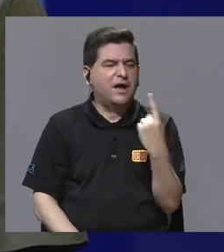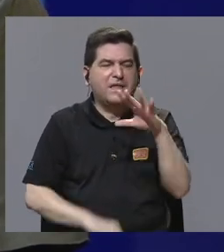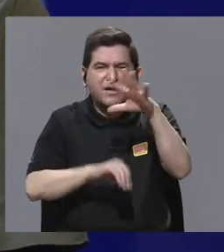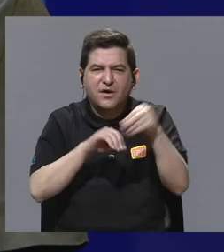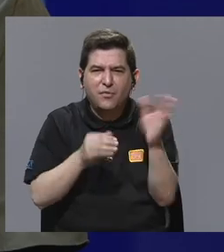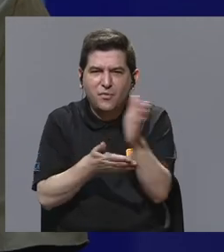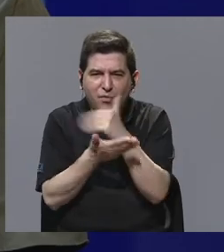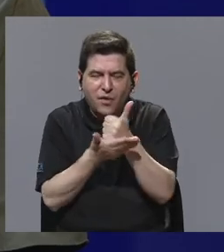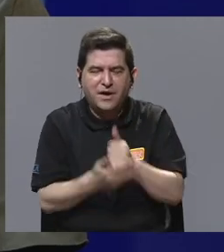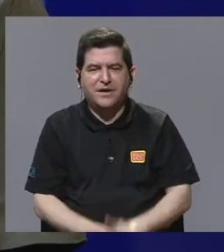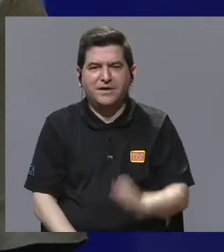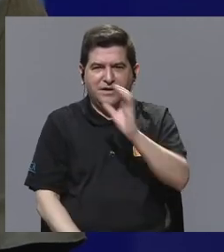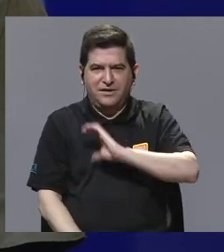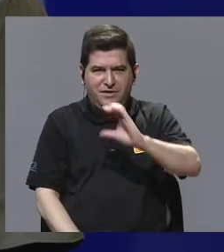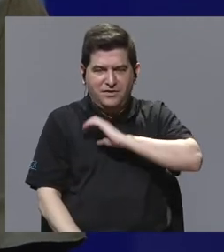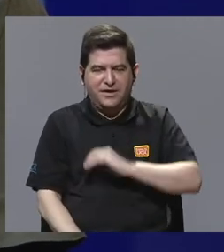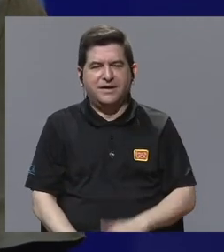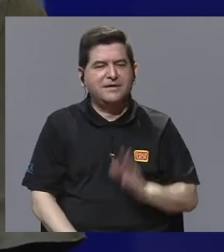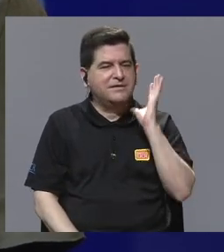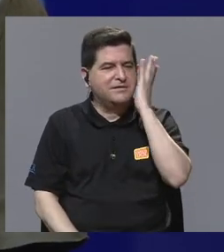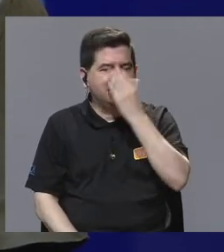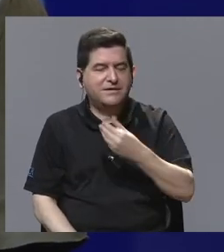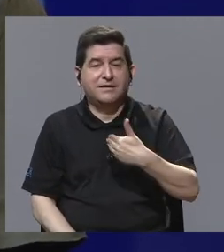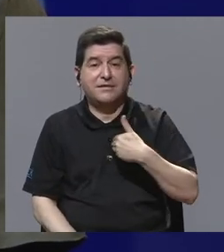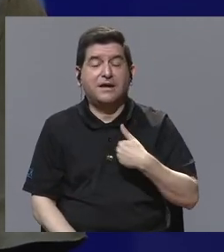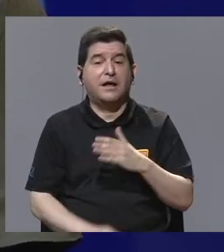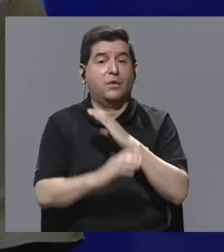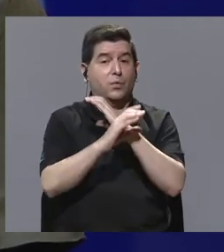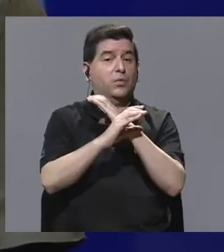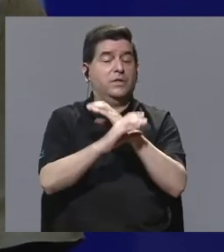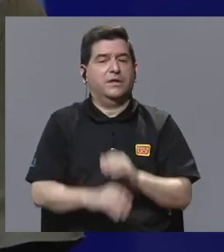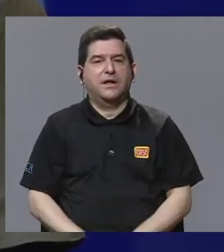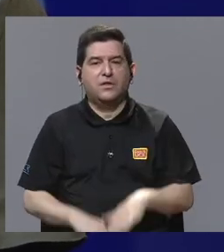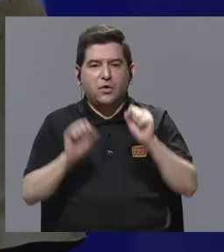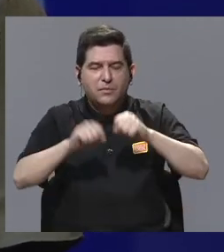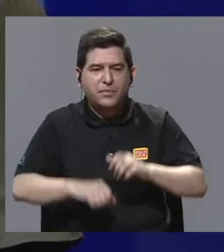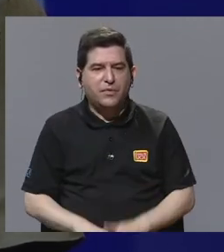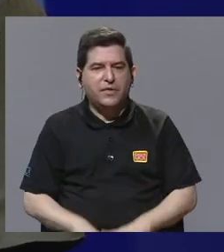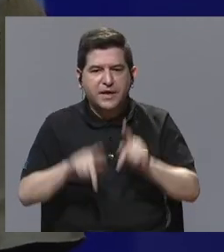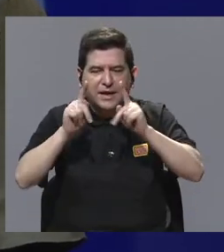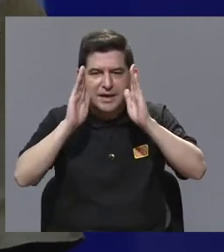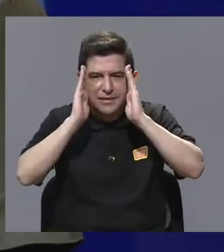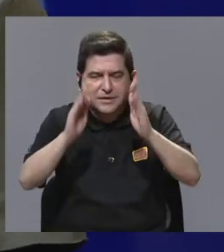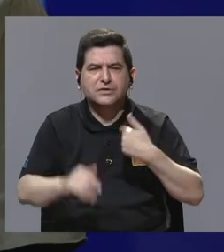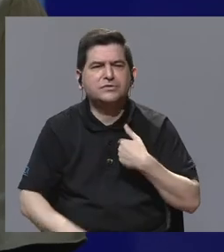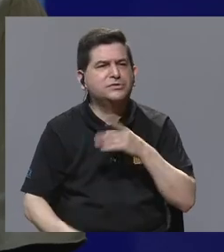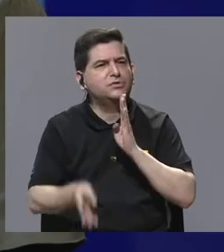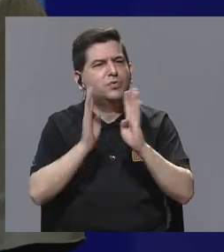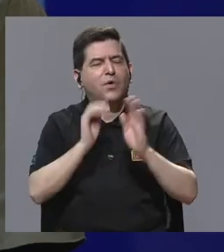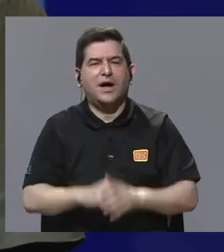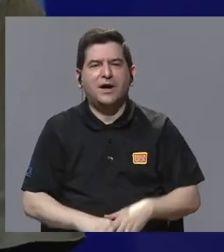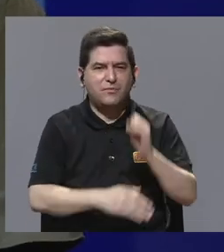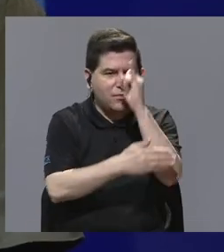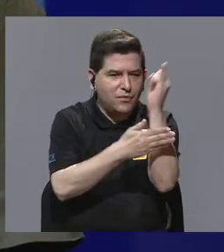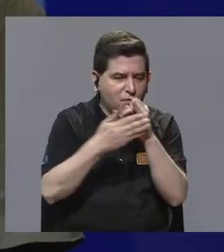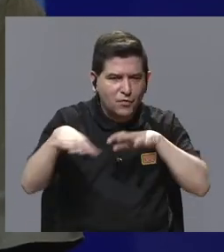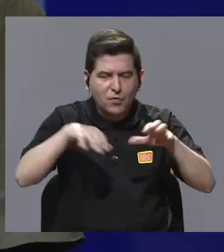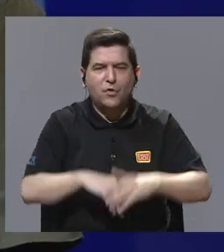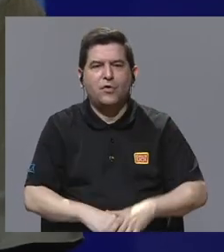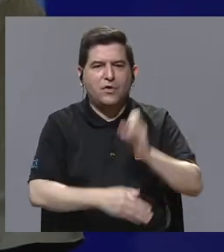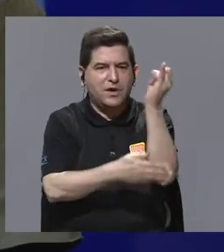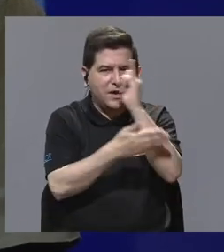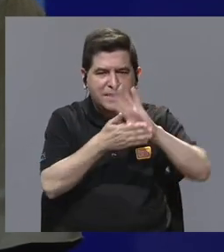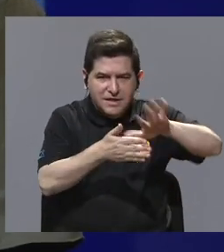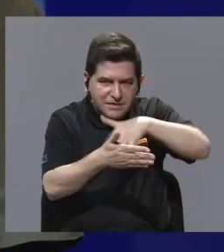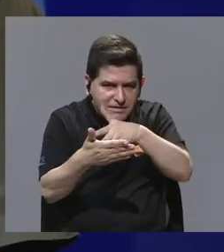poquito. Y había ciertos aspectos estéticos que teníamos que cuidar muchísimo para poder llegar a la gente. Yo siempre hablo un poco de la animación y el